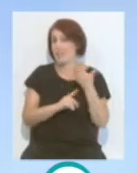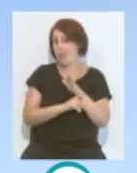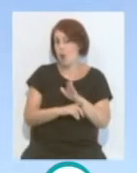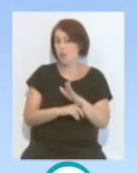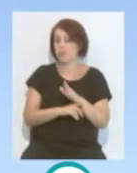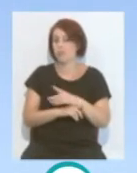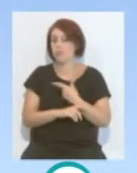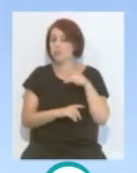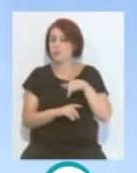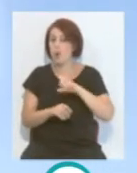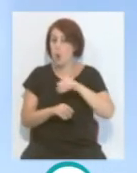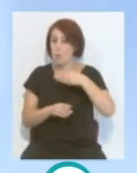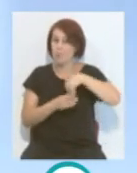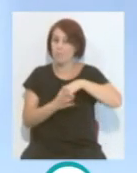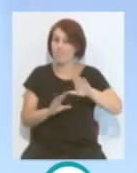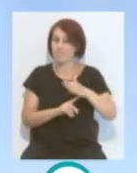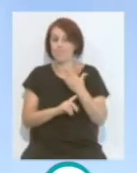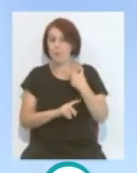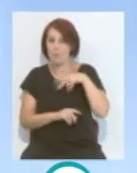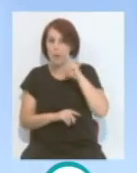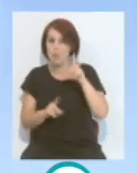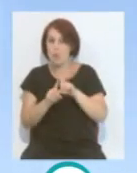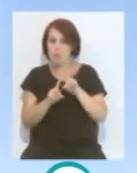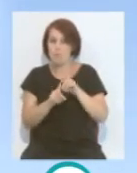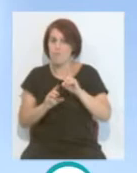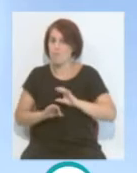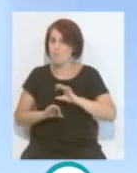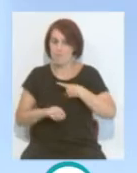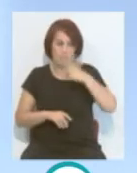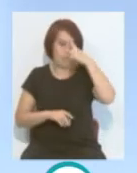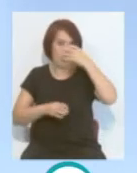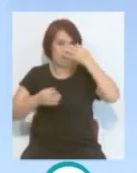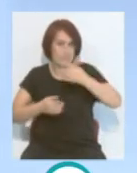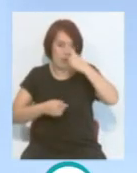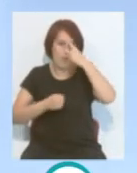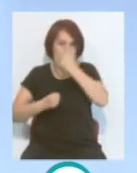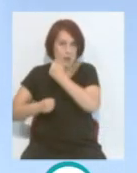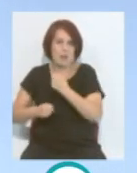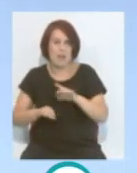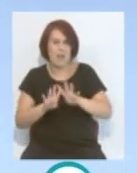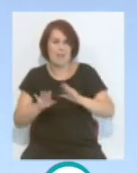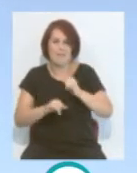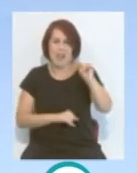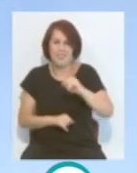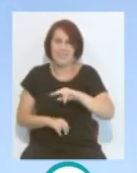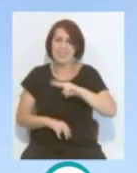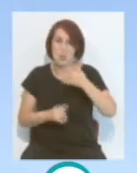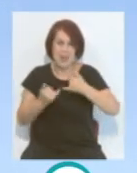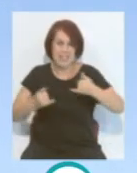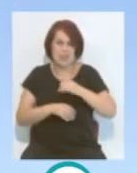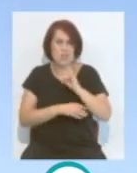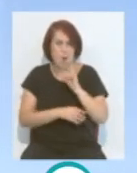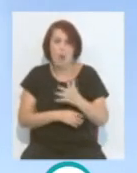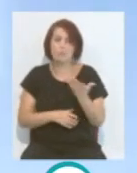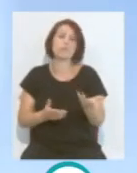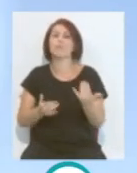carta de presentación con el club, se le veía como especialista en lanzamiento de penaltis, haciendo goles llegando desde segunda línea. Pero al